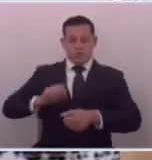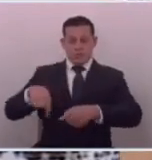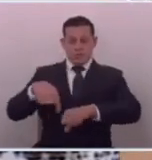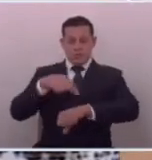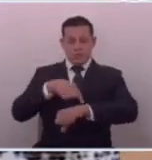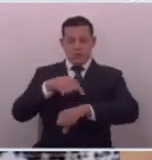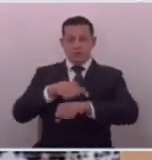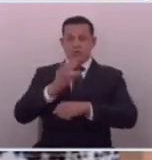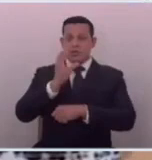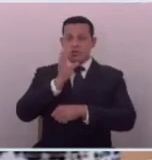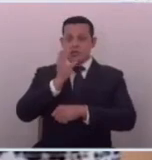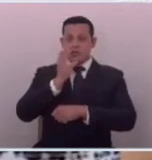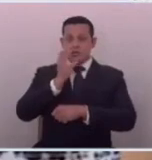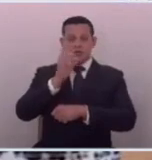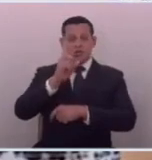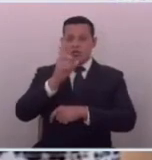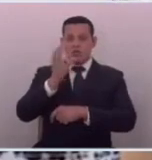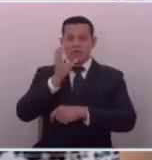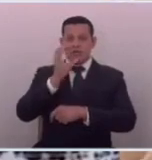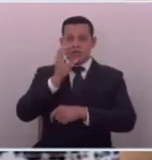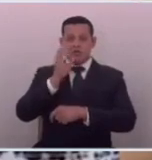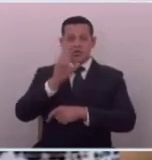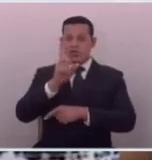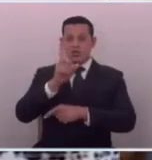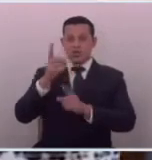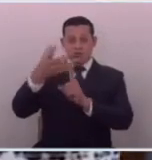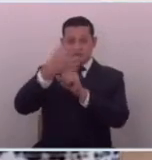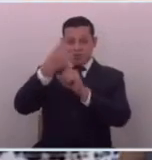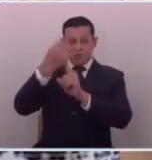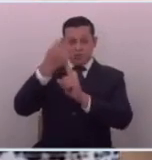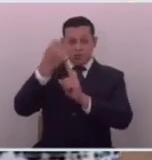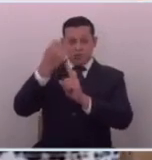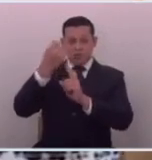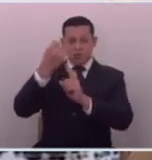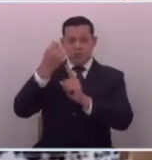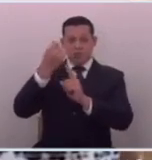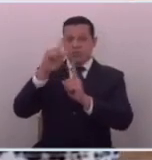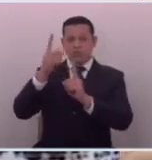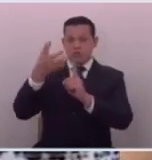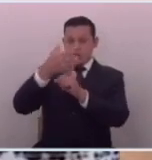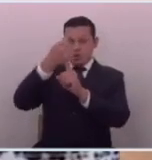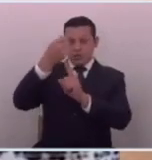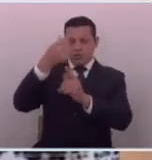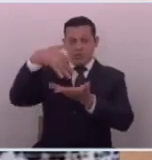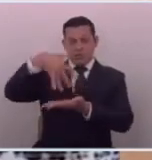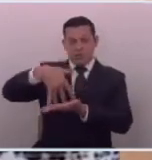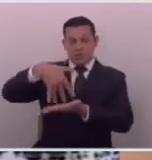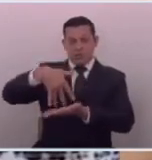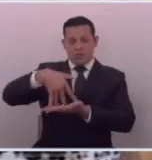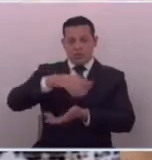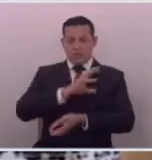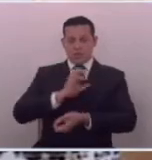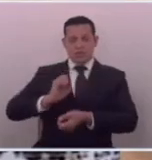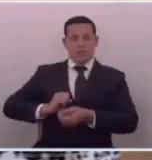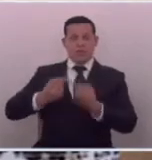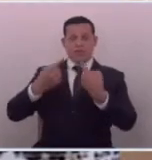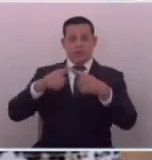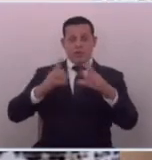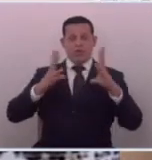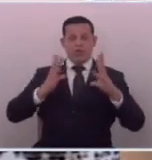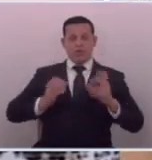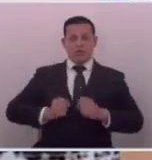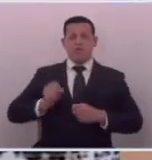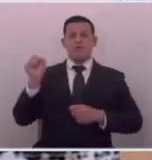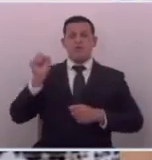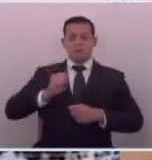momento cena o a los que no cenan porque no está alcanzando porque el dinero no les alcanza a la población salvadoreña pero el gobierno sí le